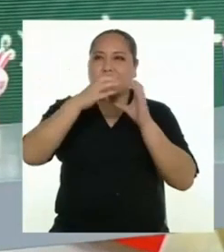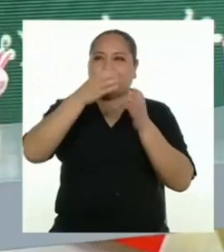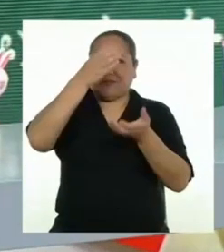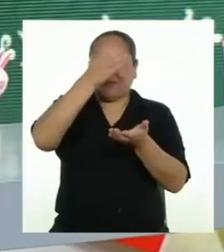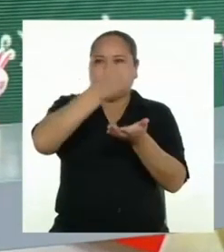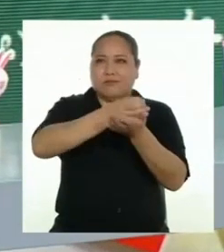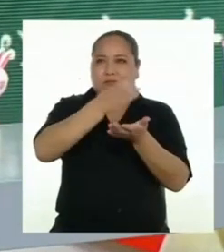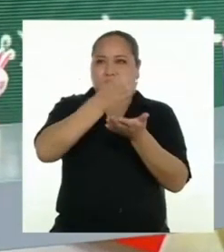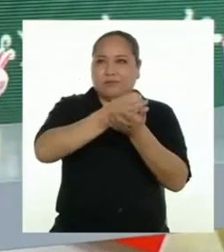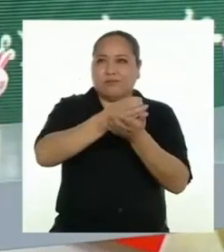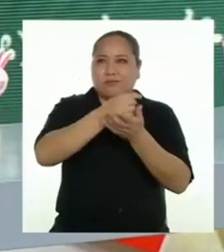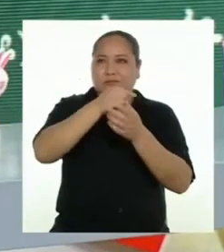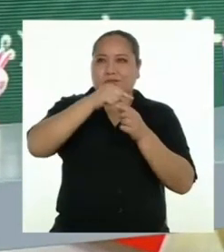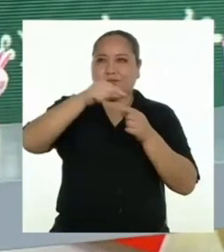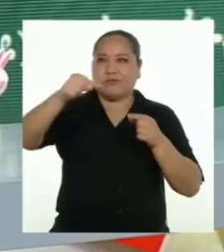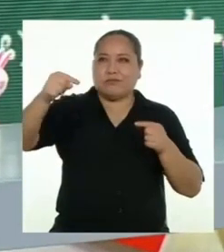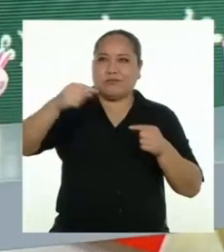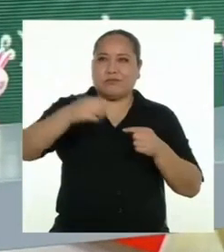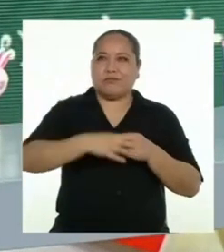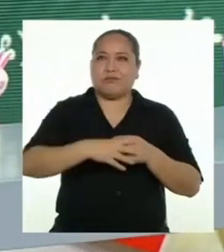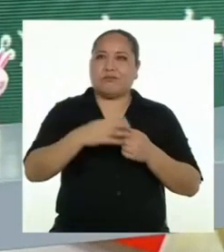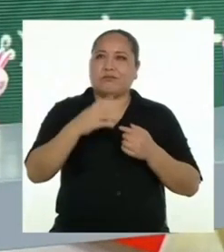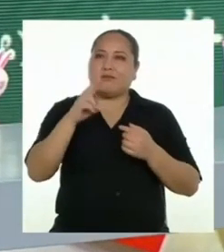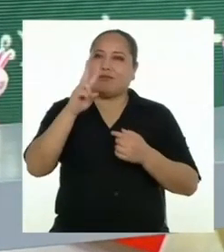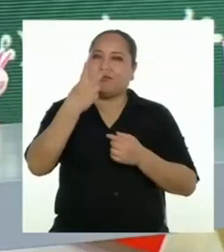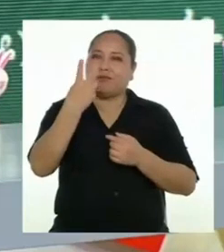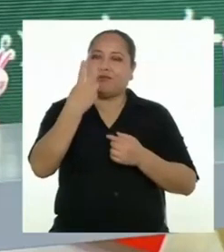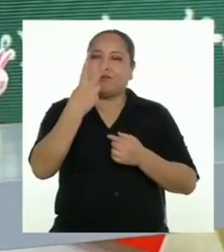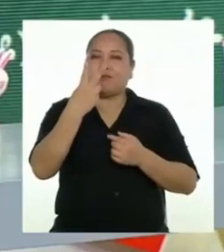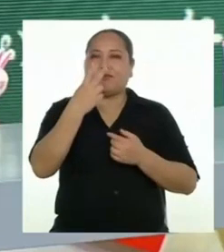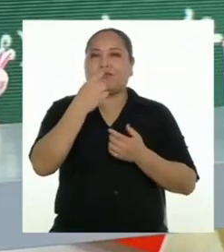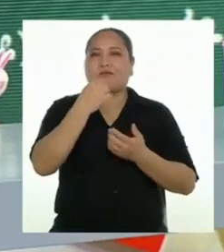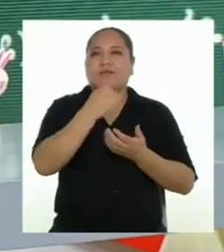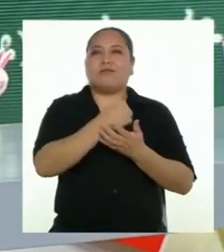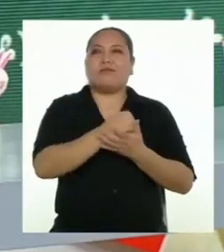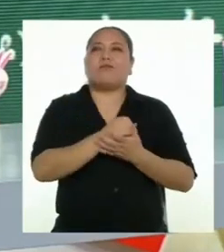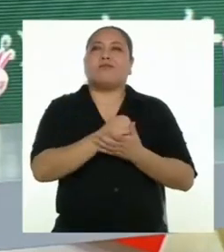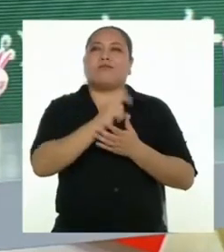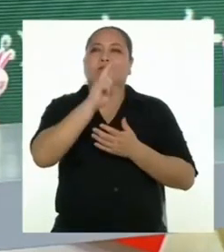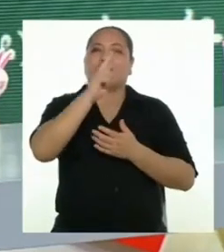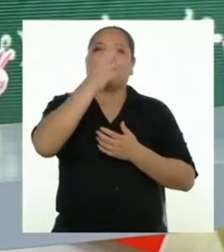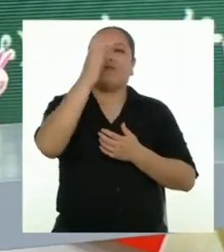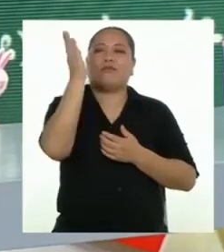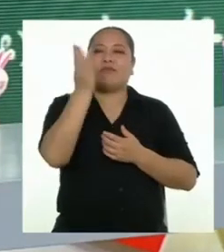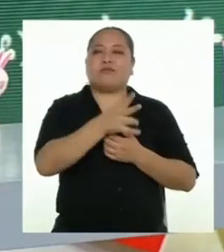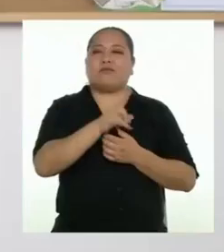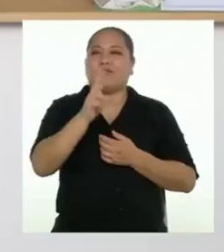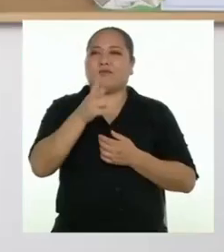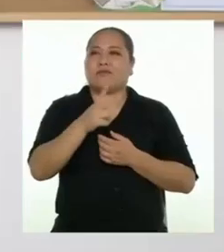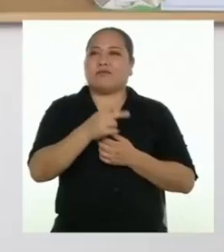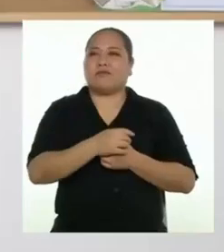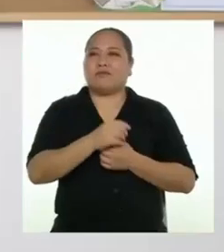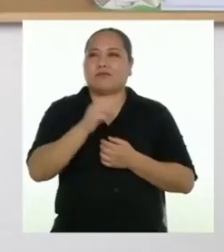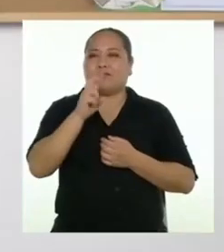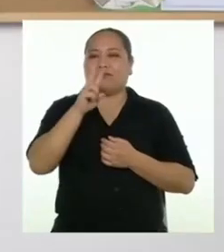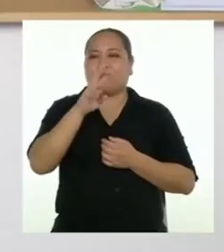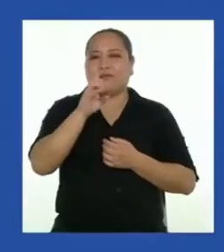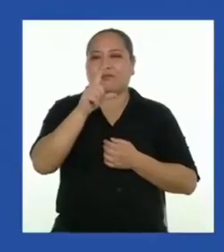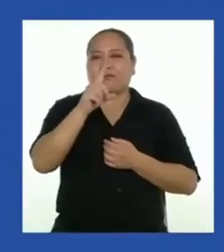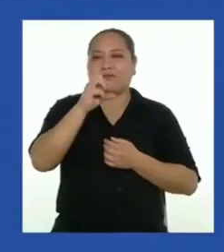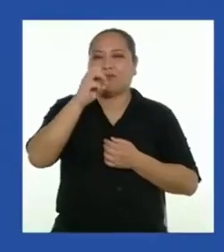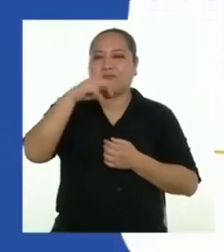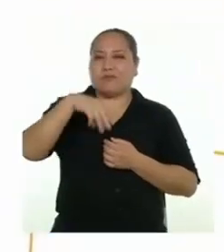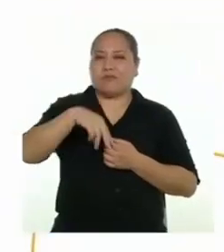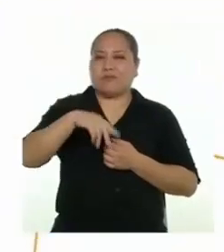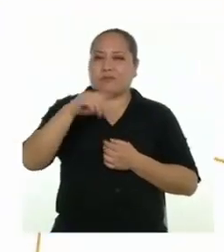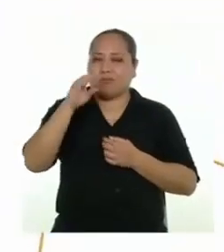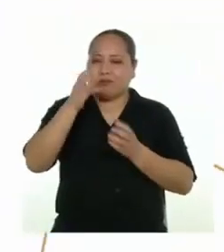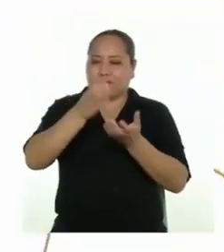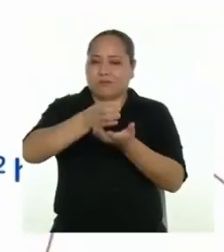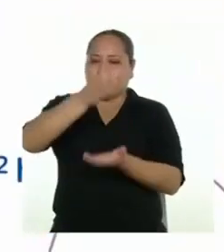cilindro, puesto que esta tiene las dos terceras partes del volumen de un cilindro por su radio. ¡Buen ojo!